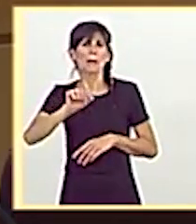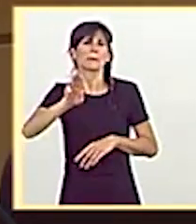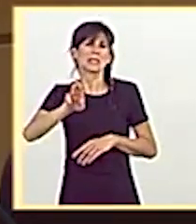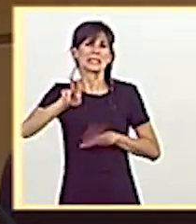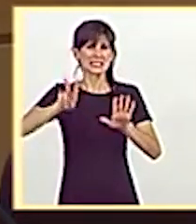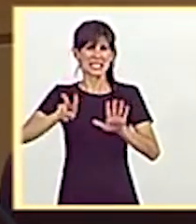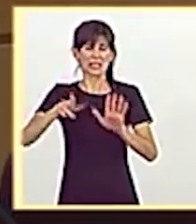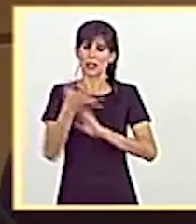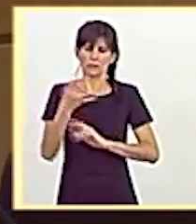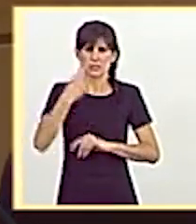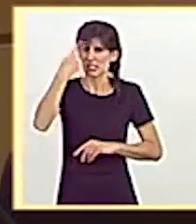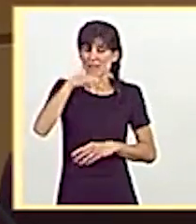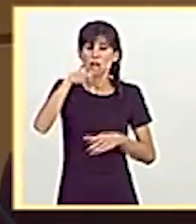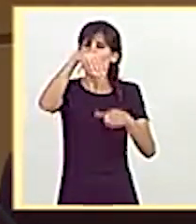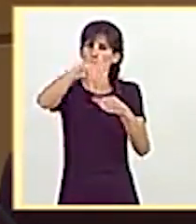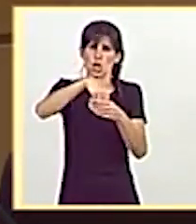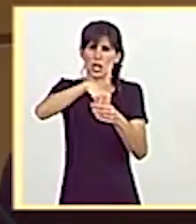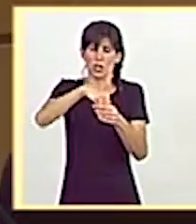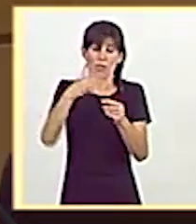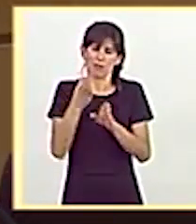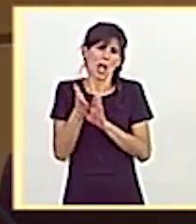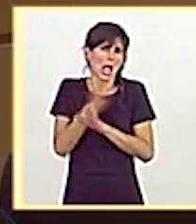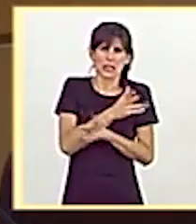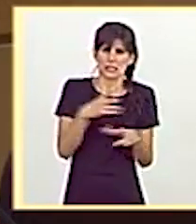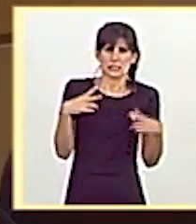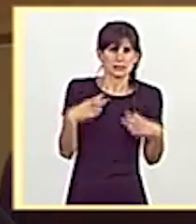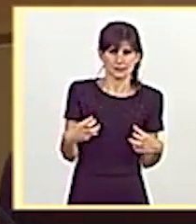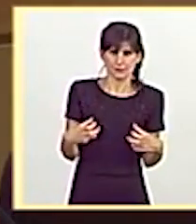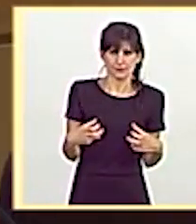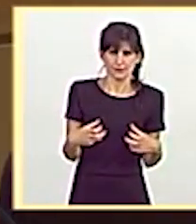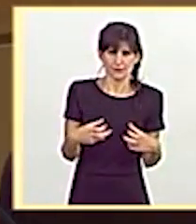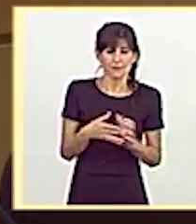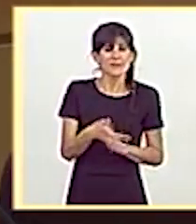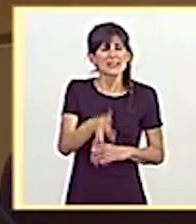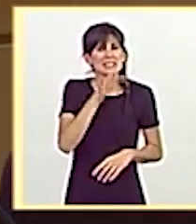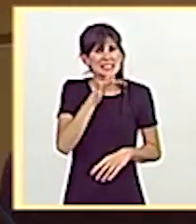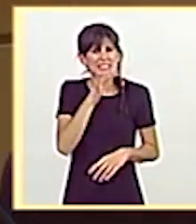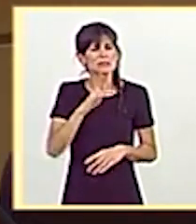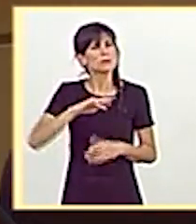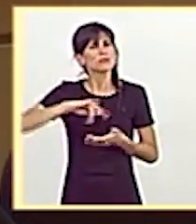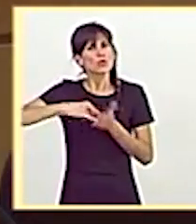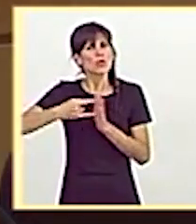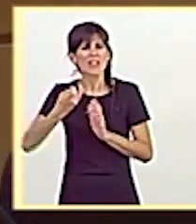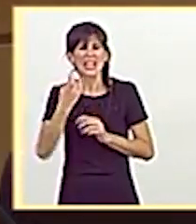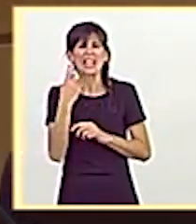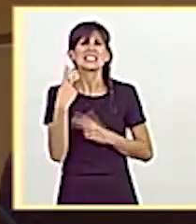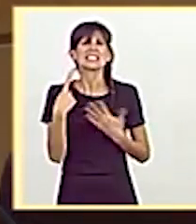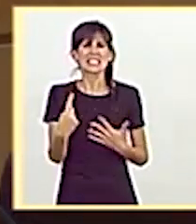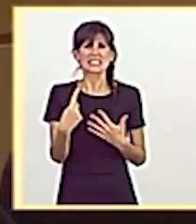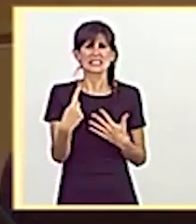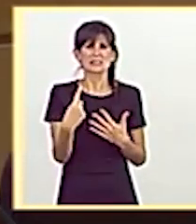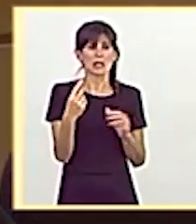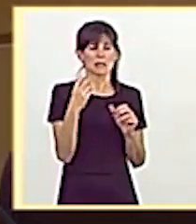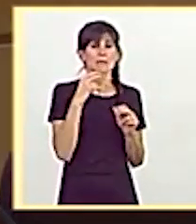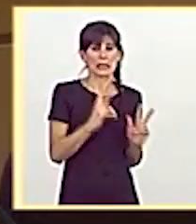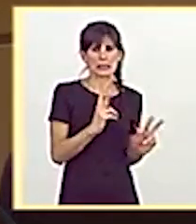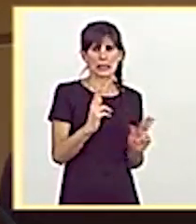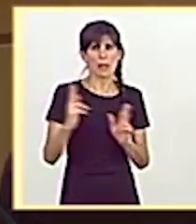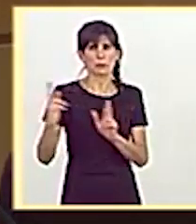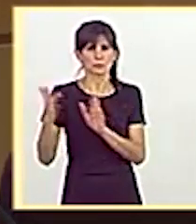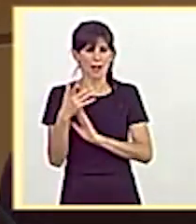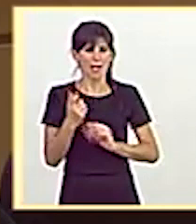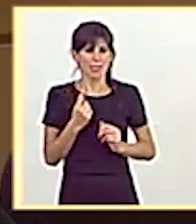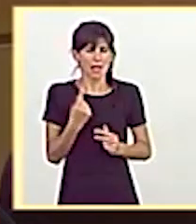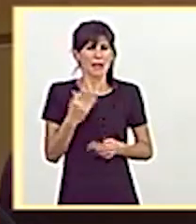indispensable conocer su contenido lo antes posible. Quedarían aún por resolver los seis tramos antes mencionados para aumentar la